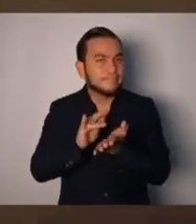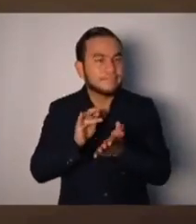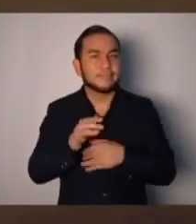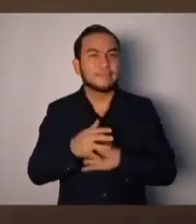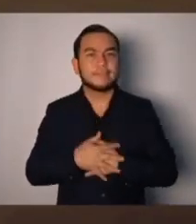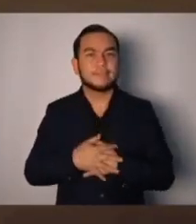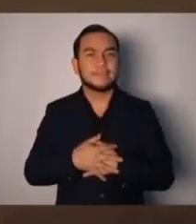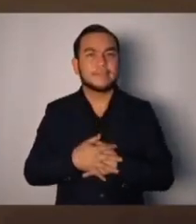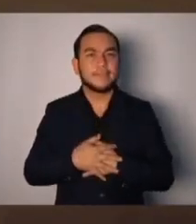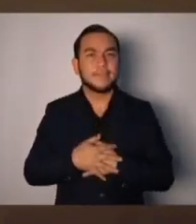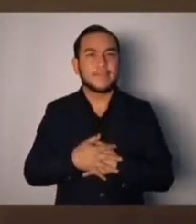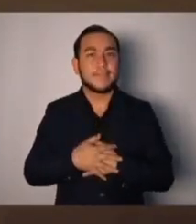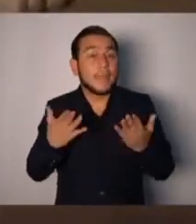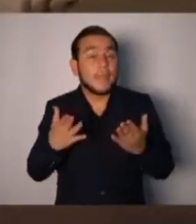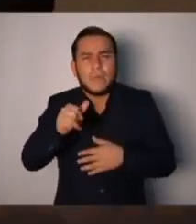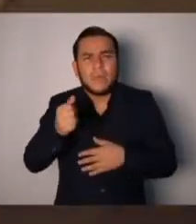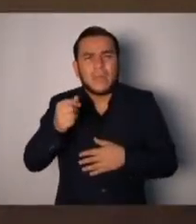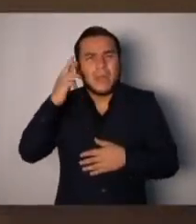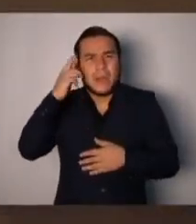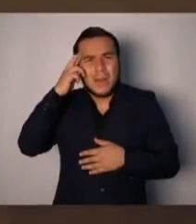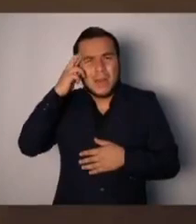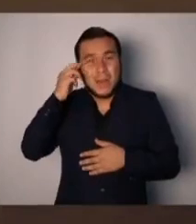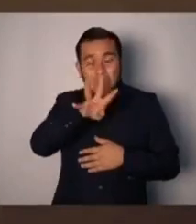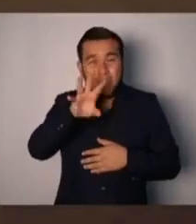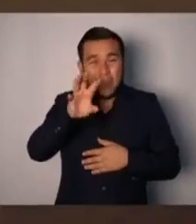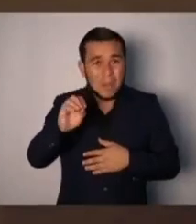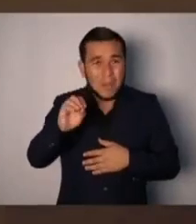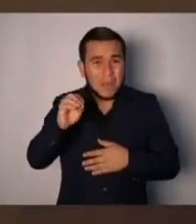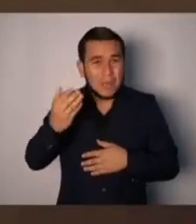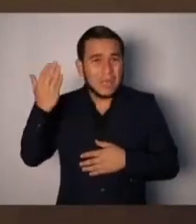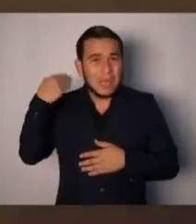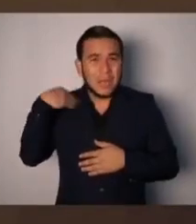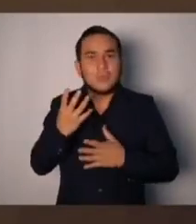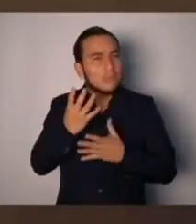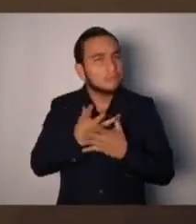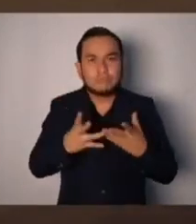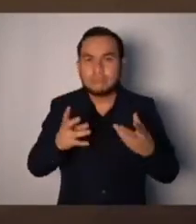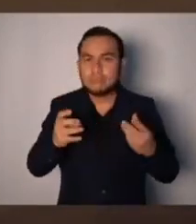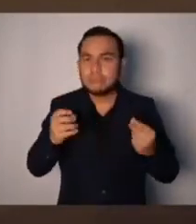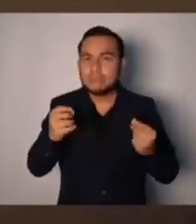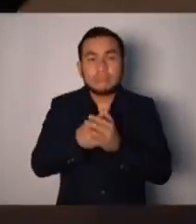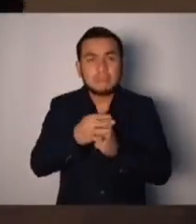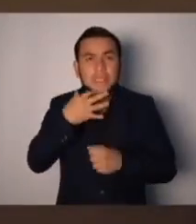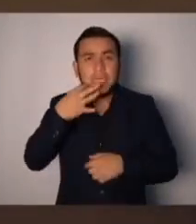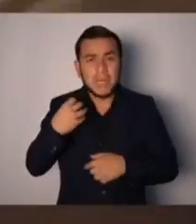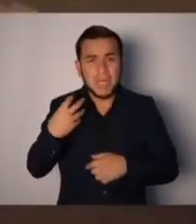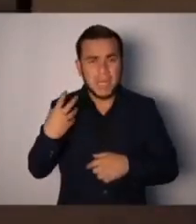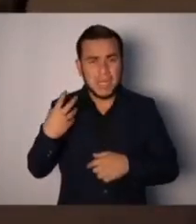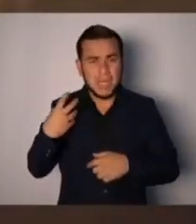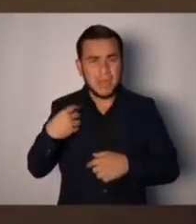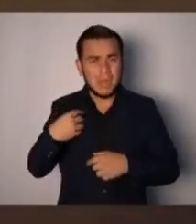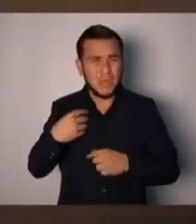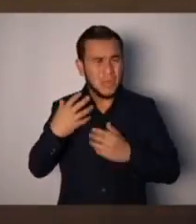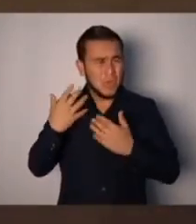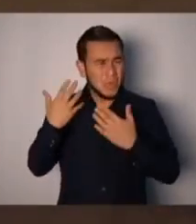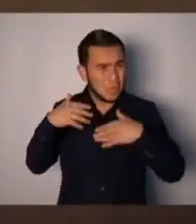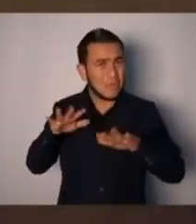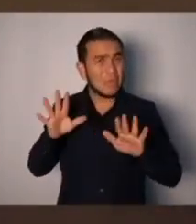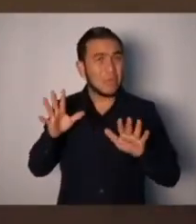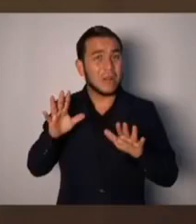¿Por qué otra razón creen que han pasado 40 años y no se arreglan las cosas? ¿Ustedes creen que es normal que algo tarde 40 años?